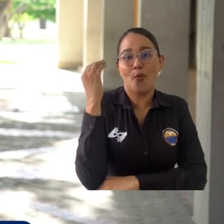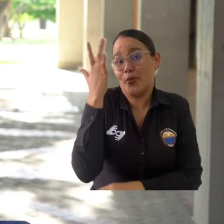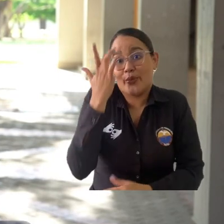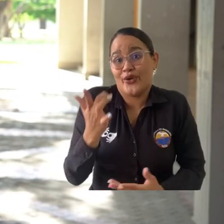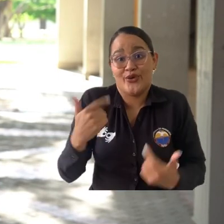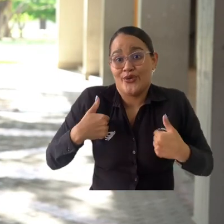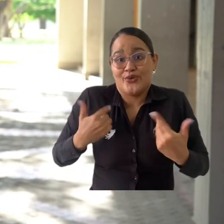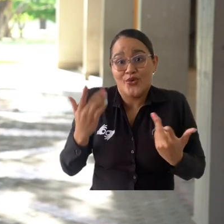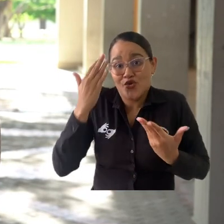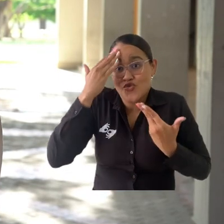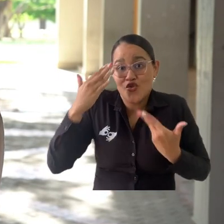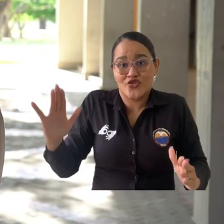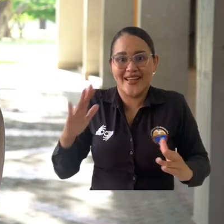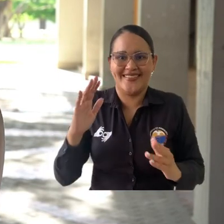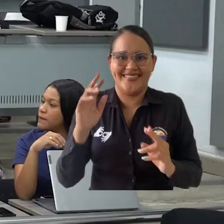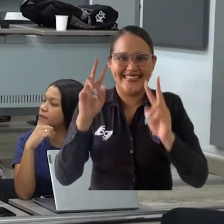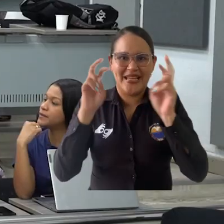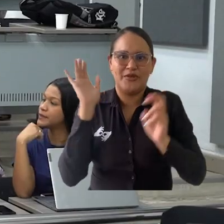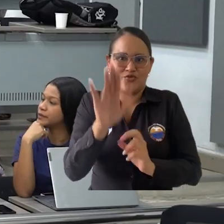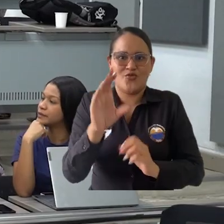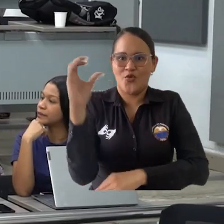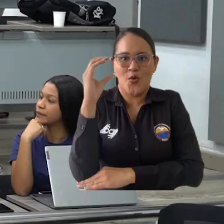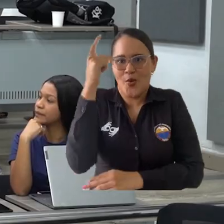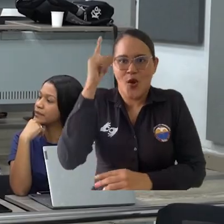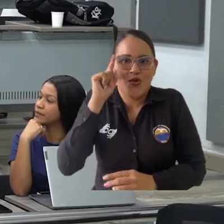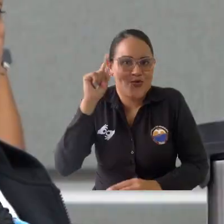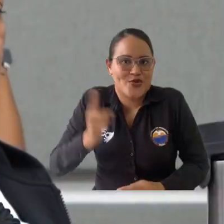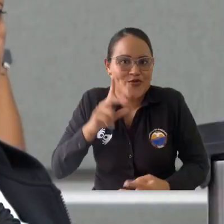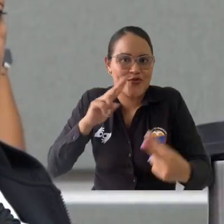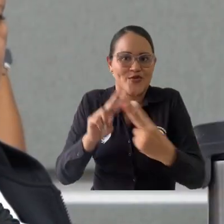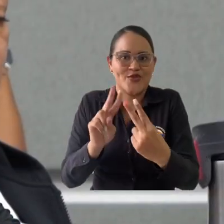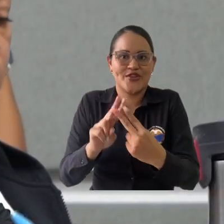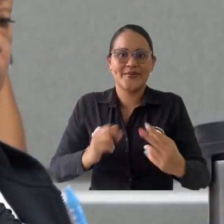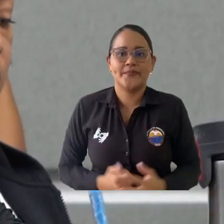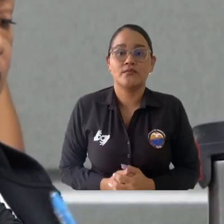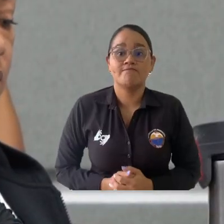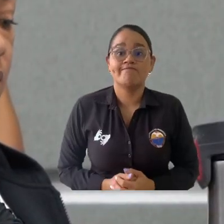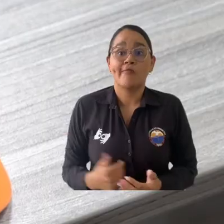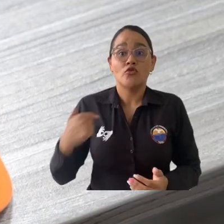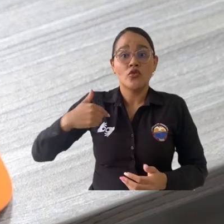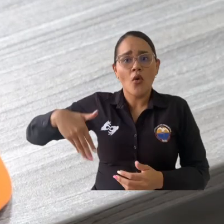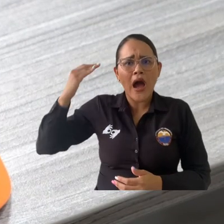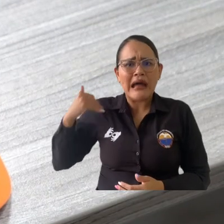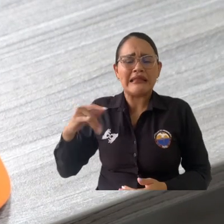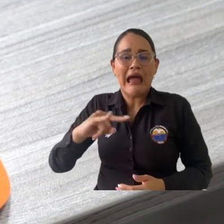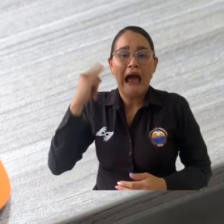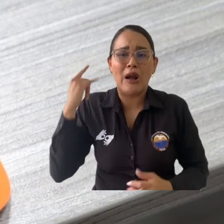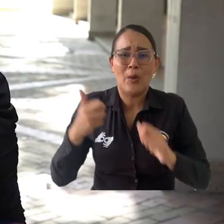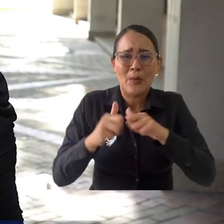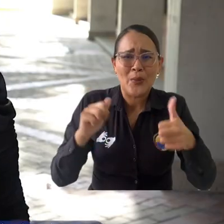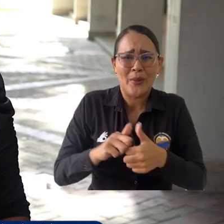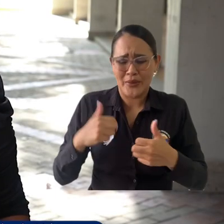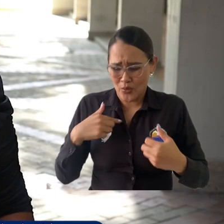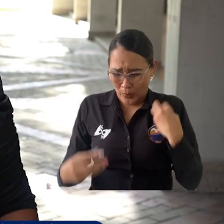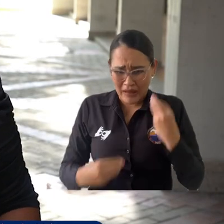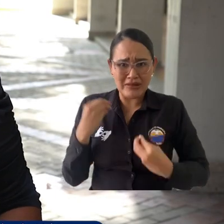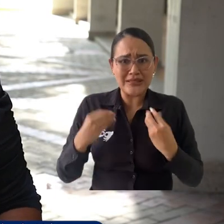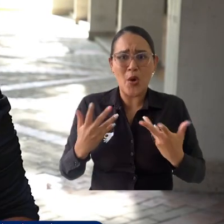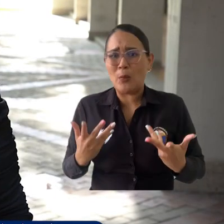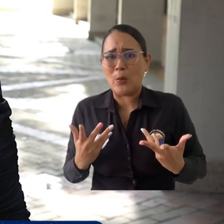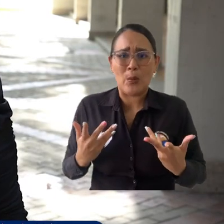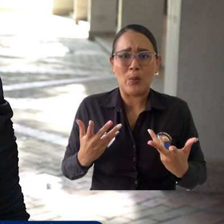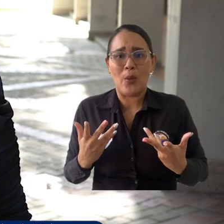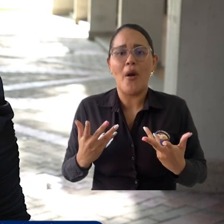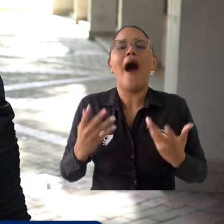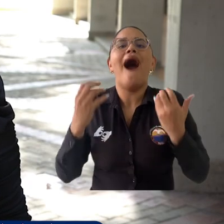de acá de Colombia, ya que nosotros no estamos capacitados ni sabemos las leyes de acá. Yo antes no sabía qué dirección coger cualquier